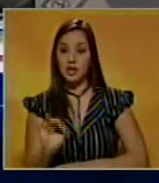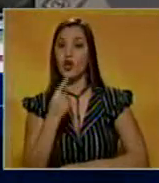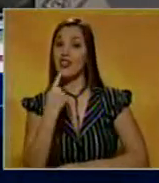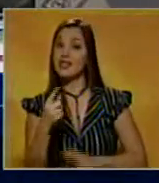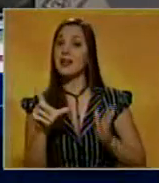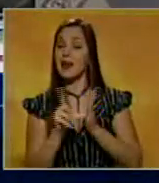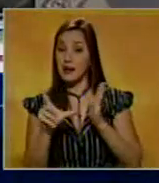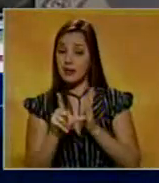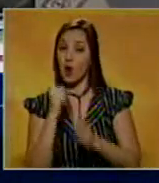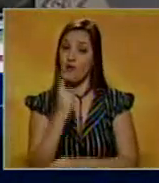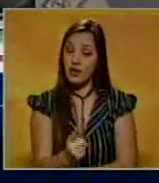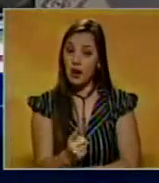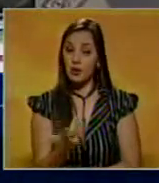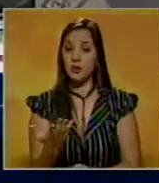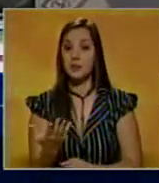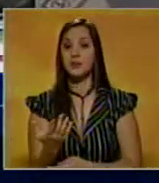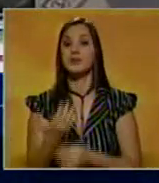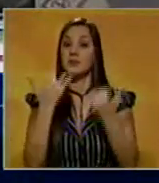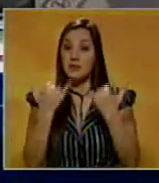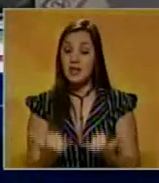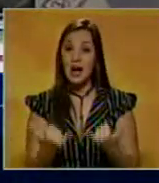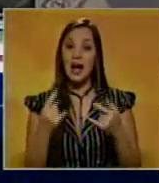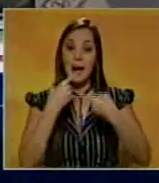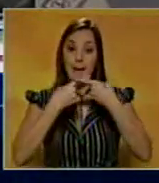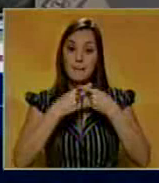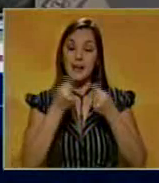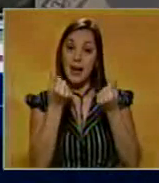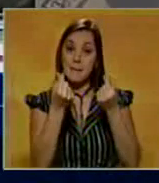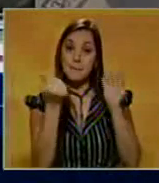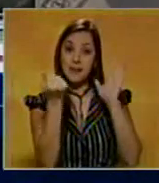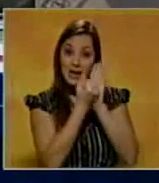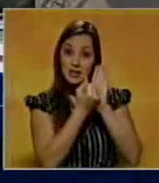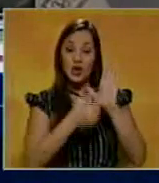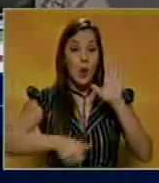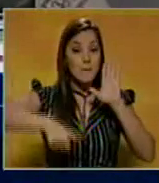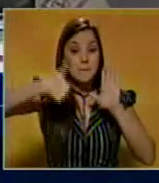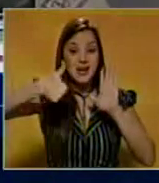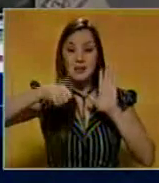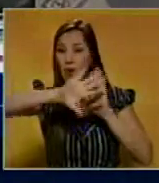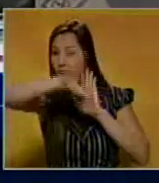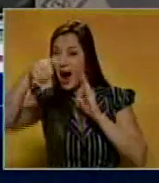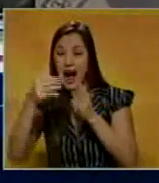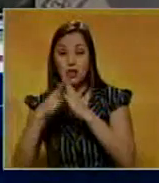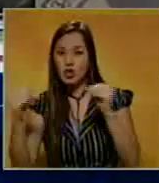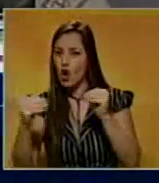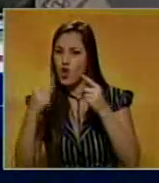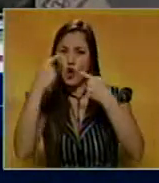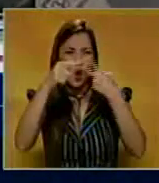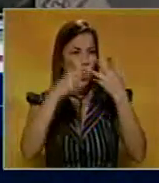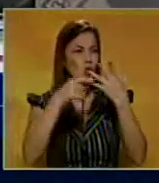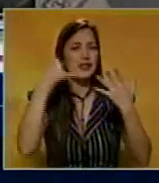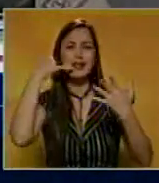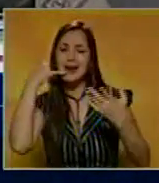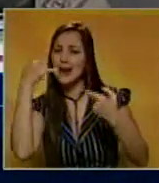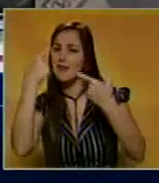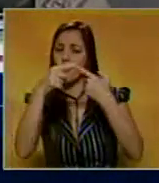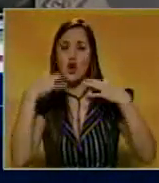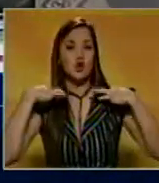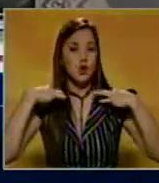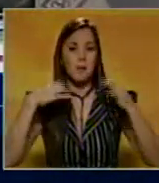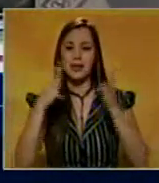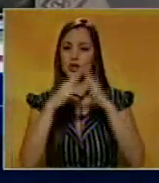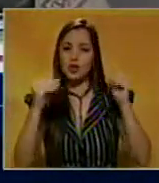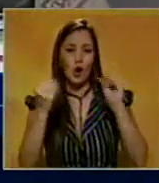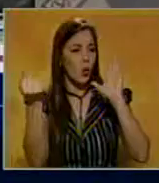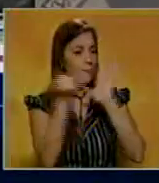ley, debe establecerse el precio máximo de venta al público a todos los precios de todos los servicios y de todos